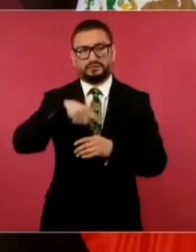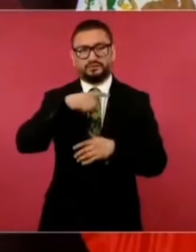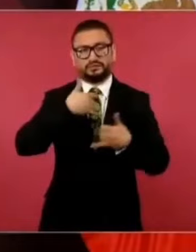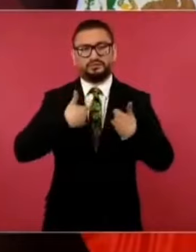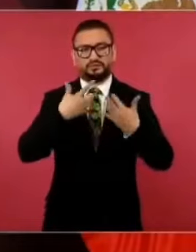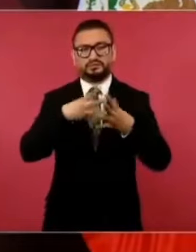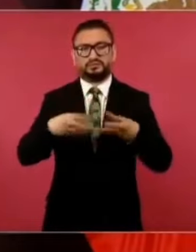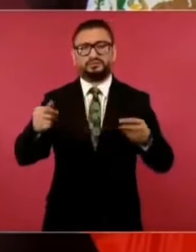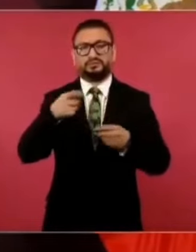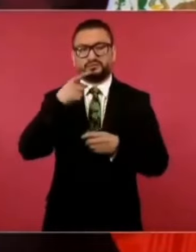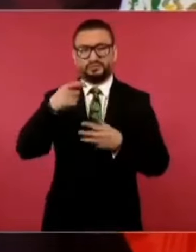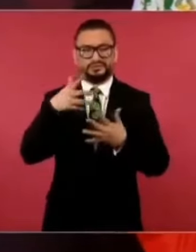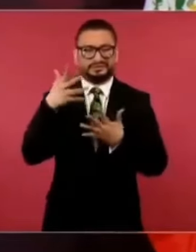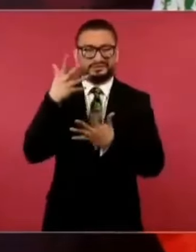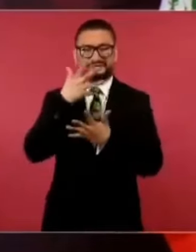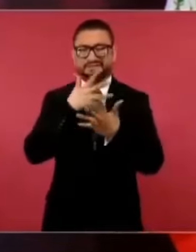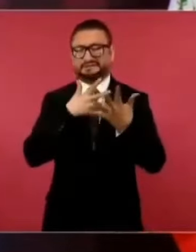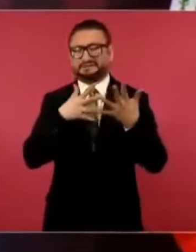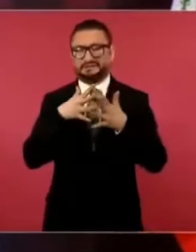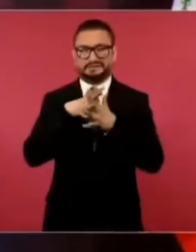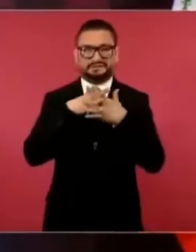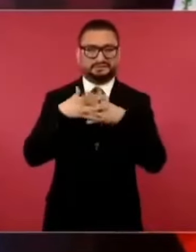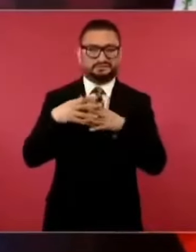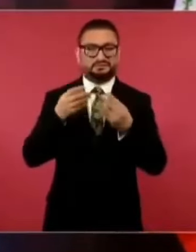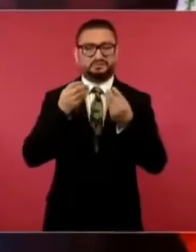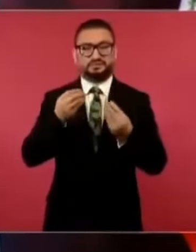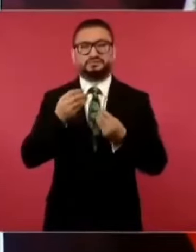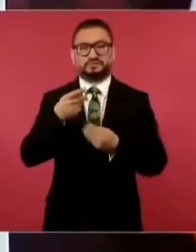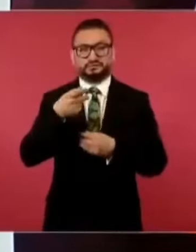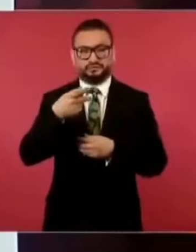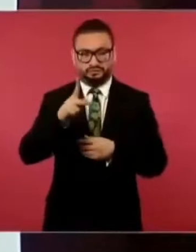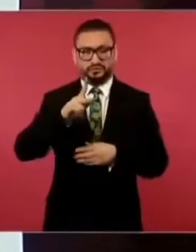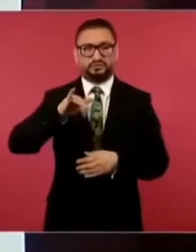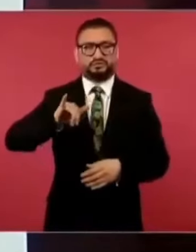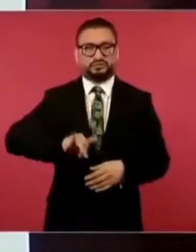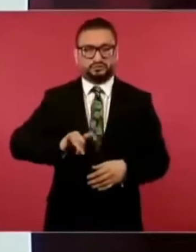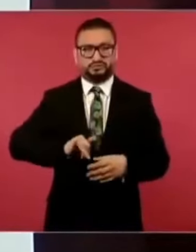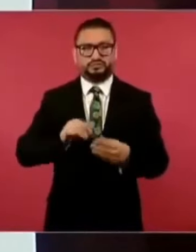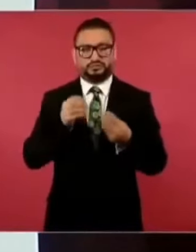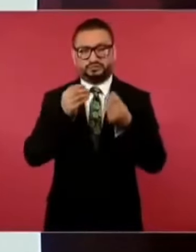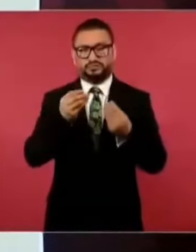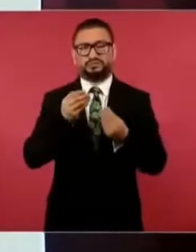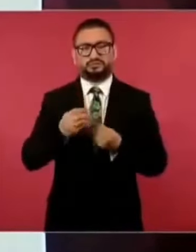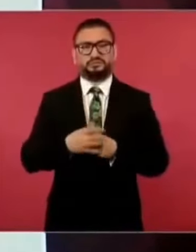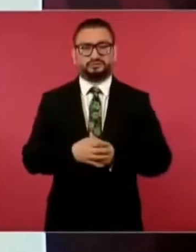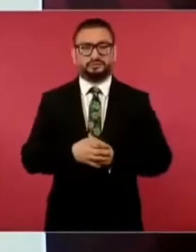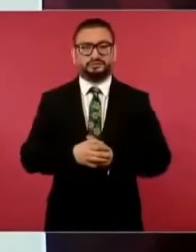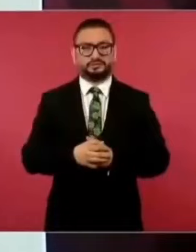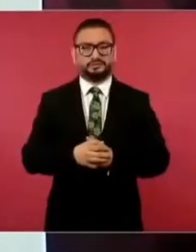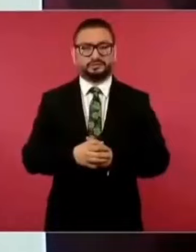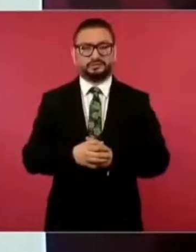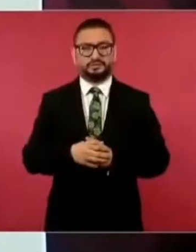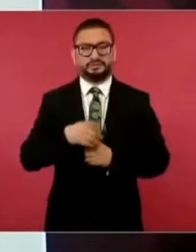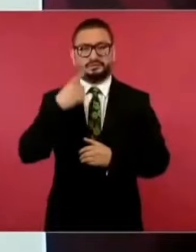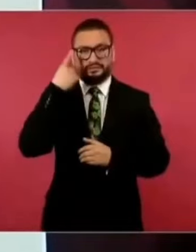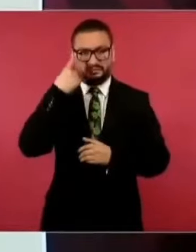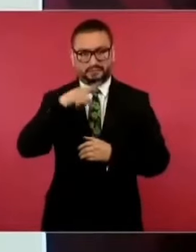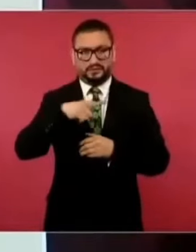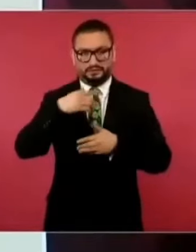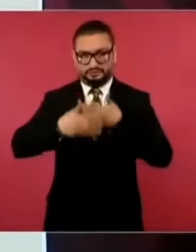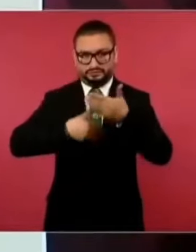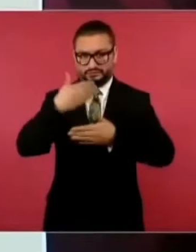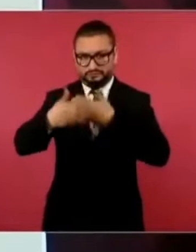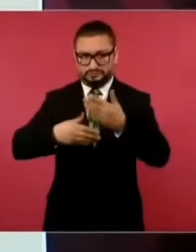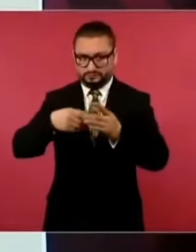jóvenes. Muy enredado todo, pero sí muy interesante para llegar a la verdad.